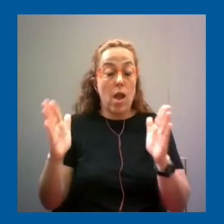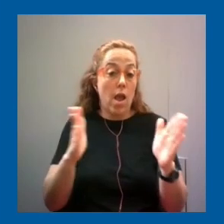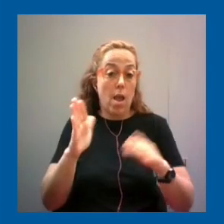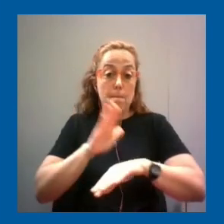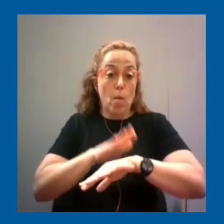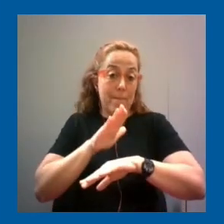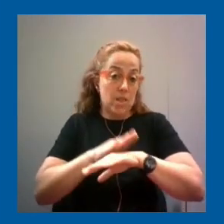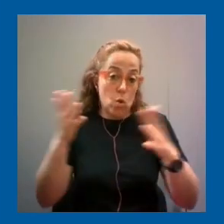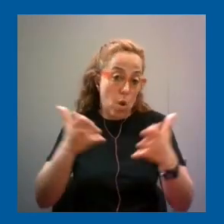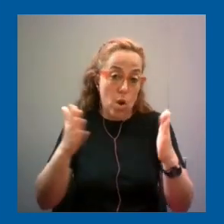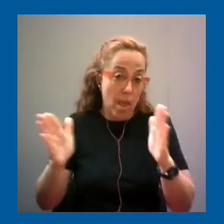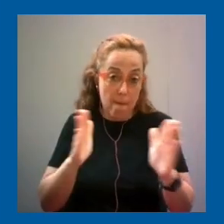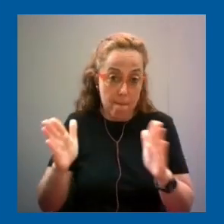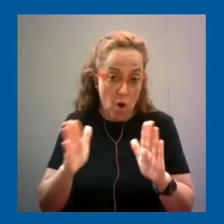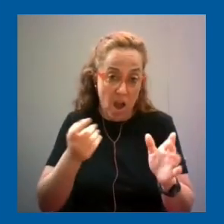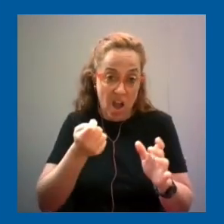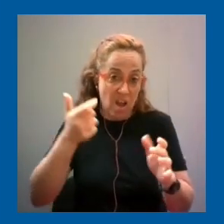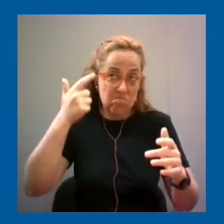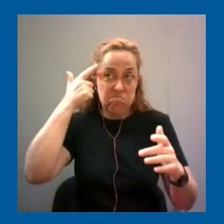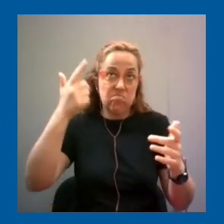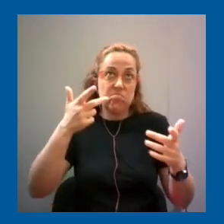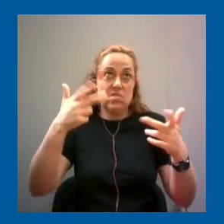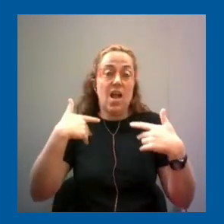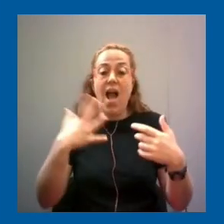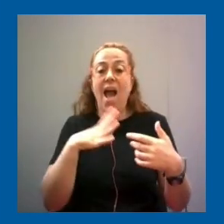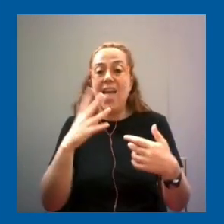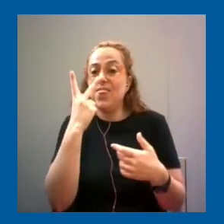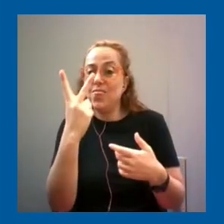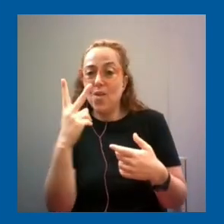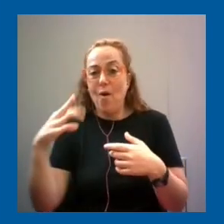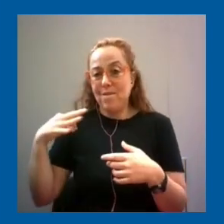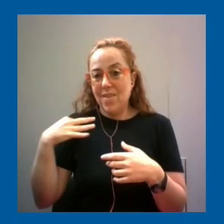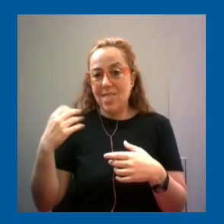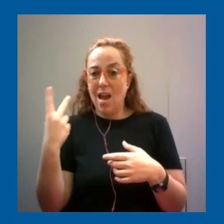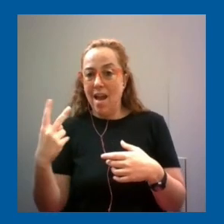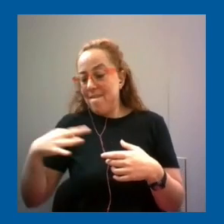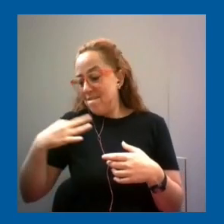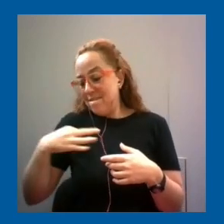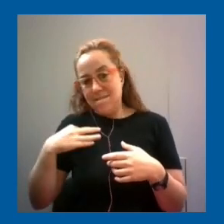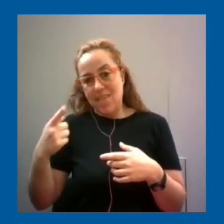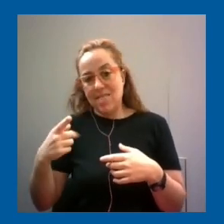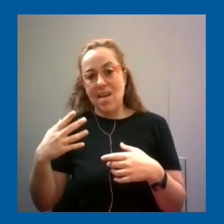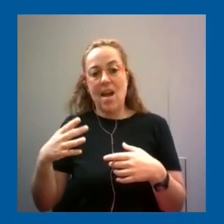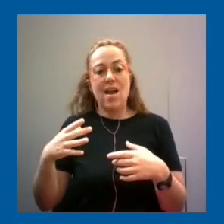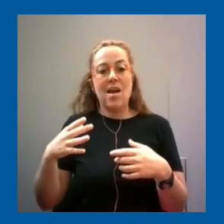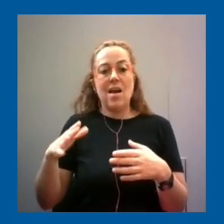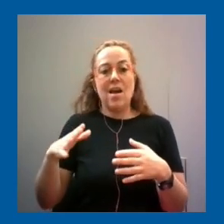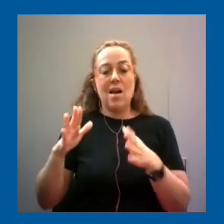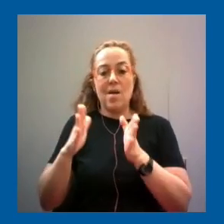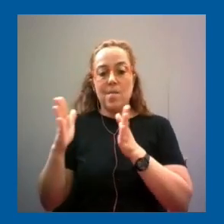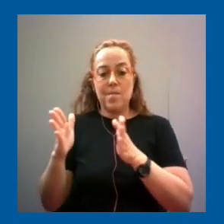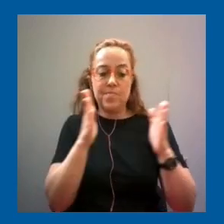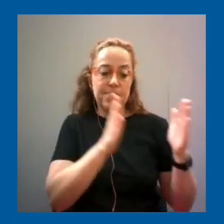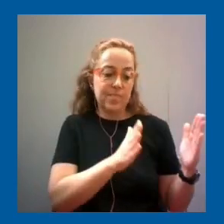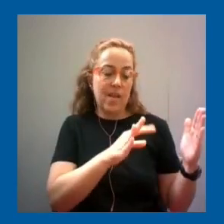se podría decir que casi que tenemos dos vidas. Tenemos una vida en lo que es el mundo físico pero también tenemos parte de nuestra vida